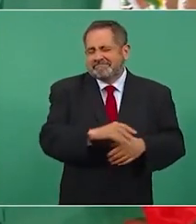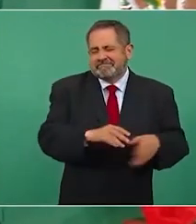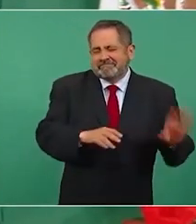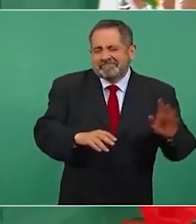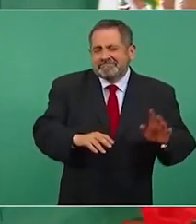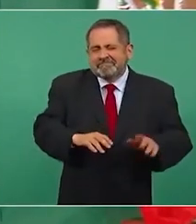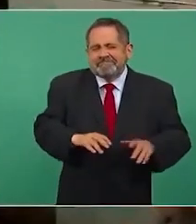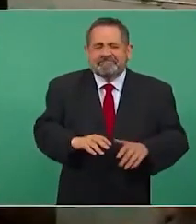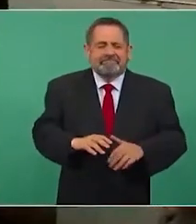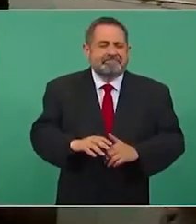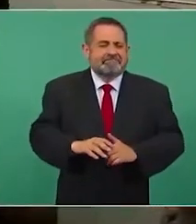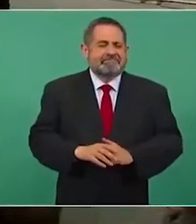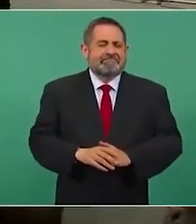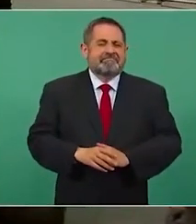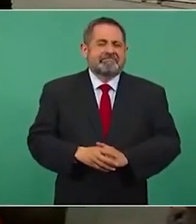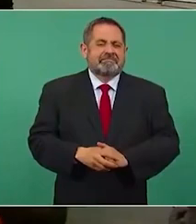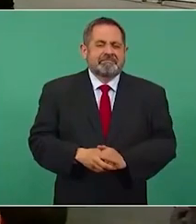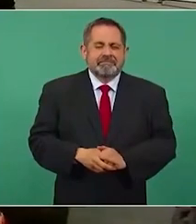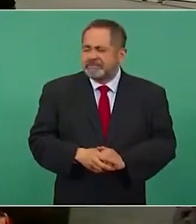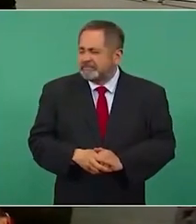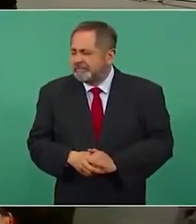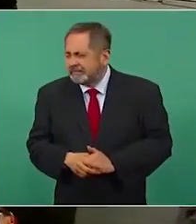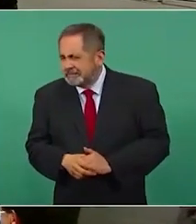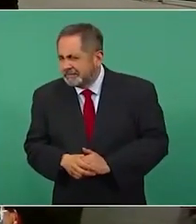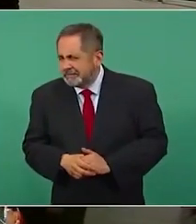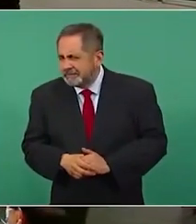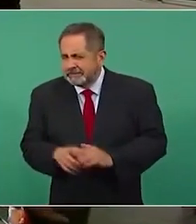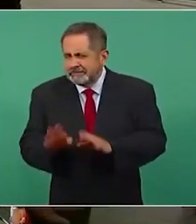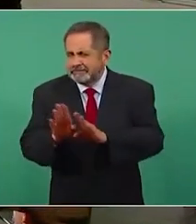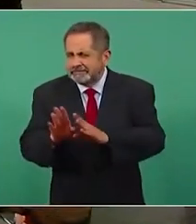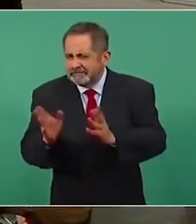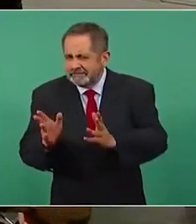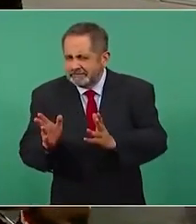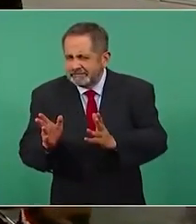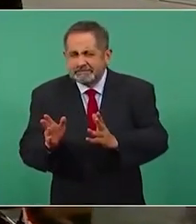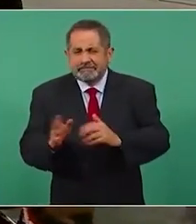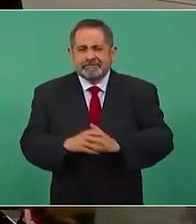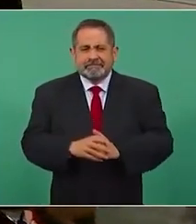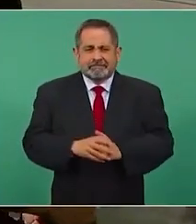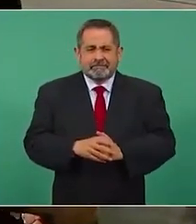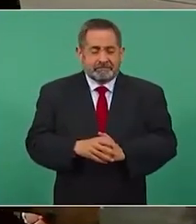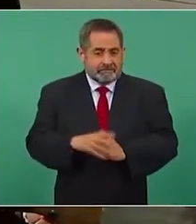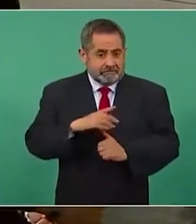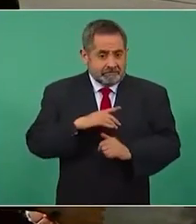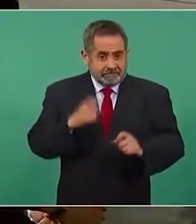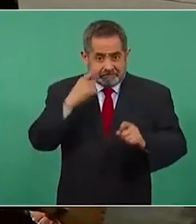¿Eh? ¿Cómo? ¿Hay boibolista?